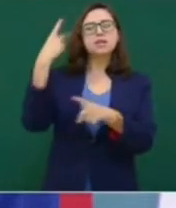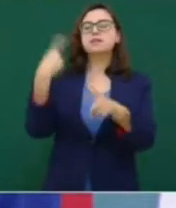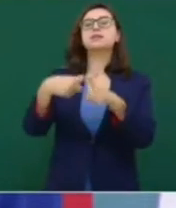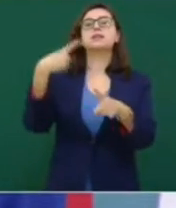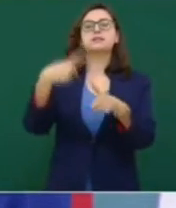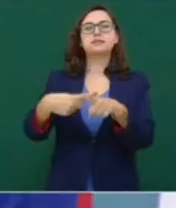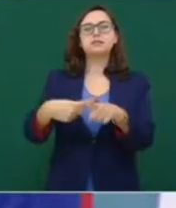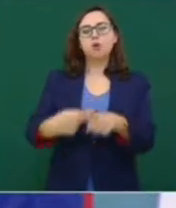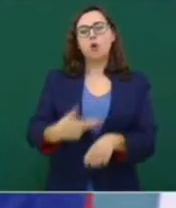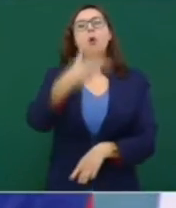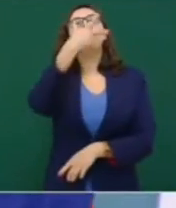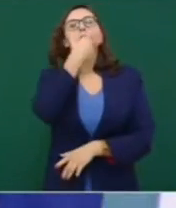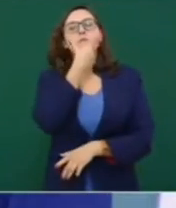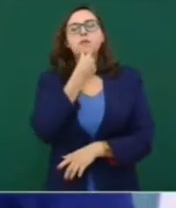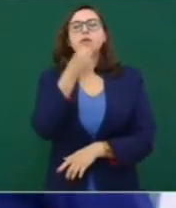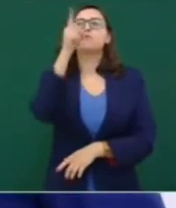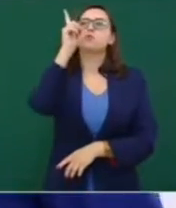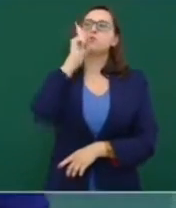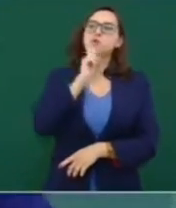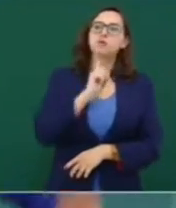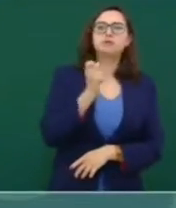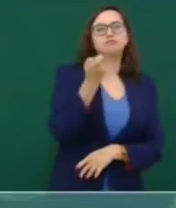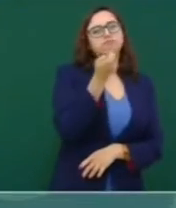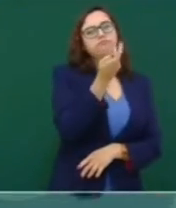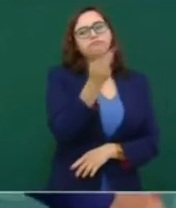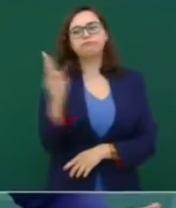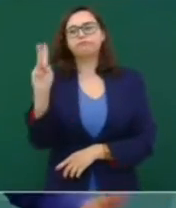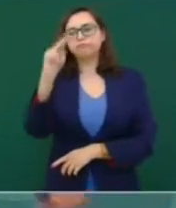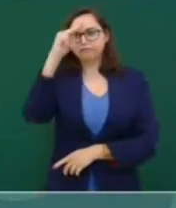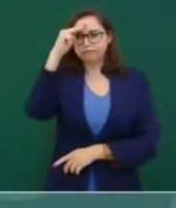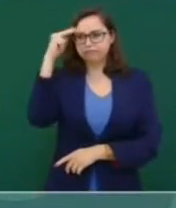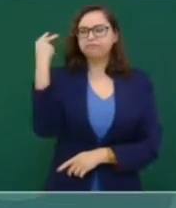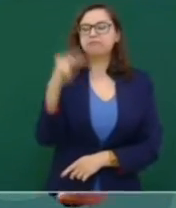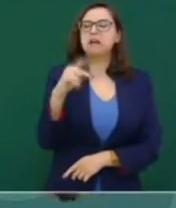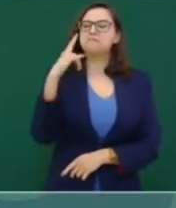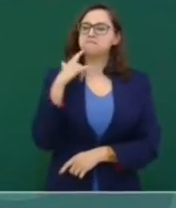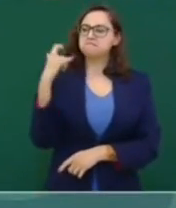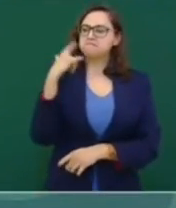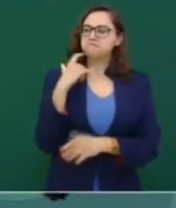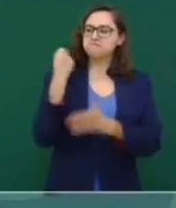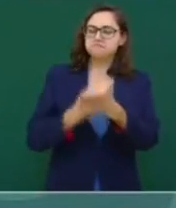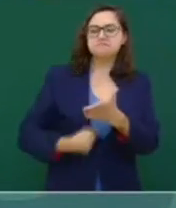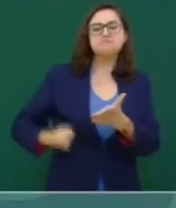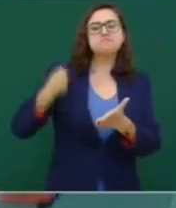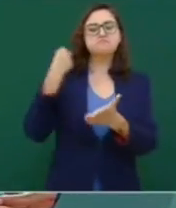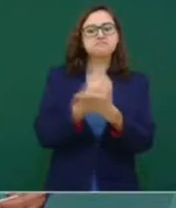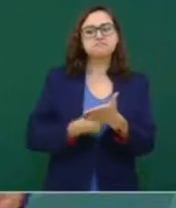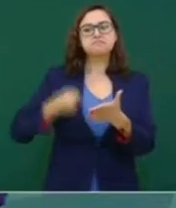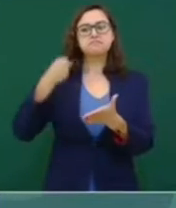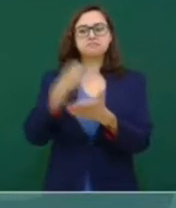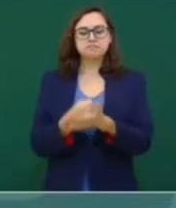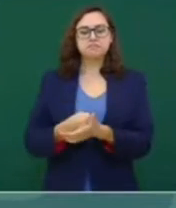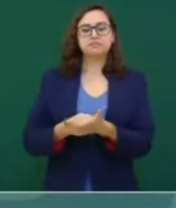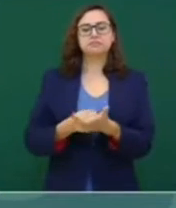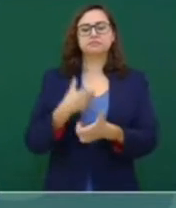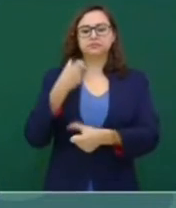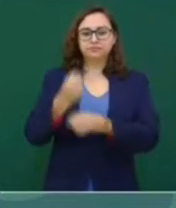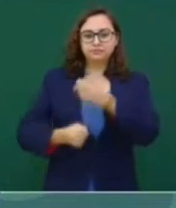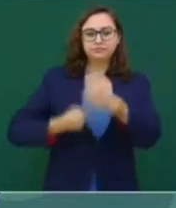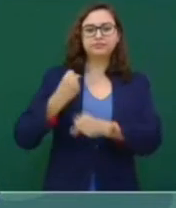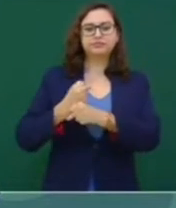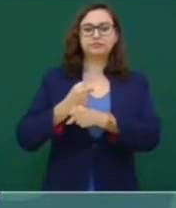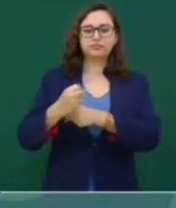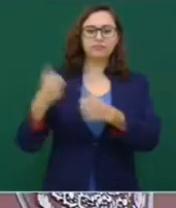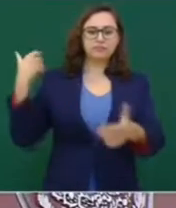que han hecho posible el que podamos acabar,